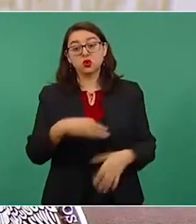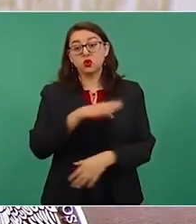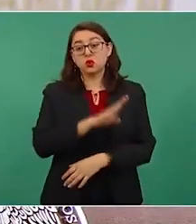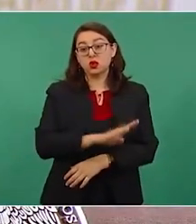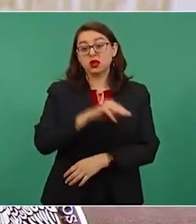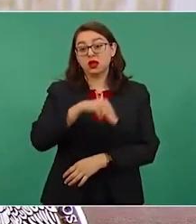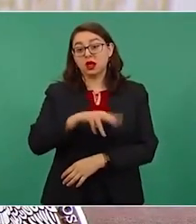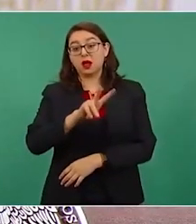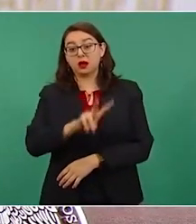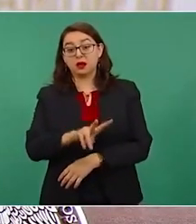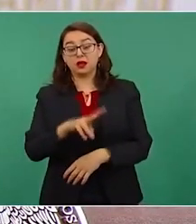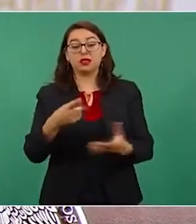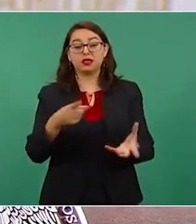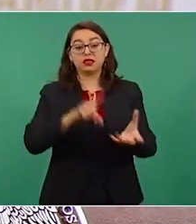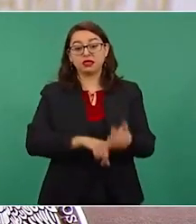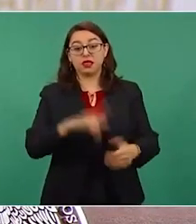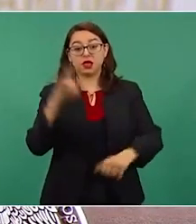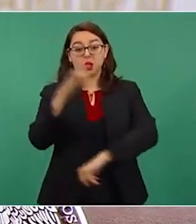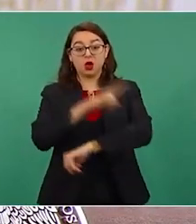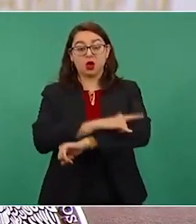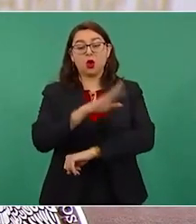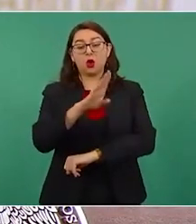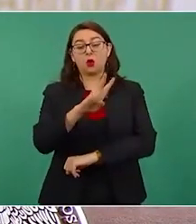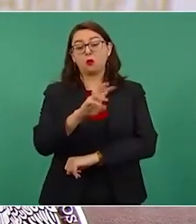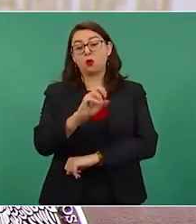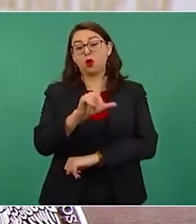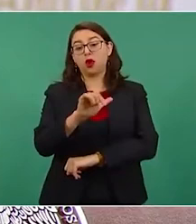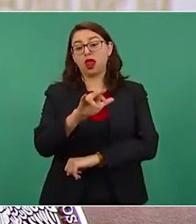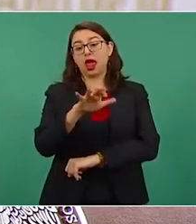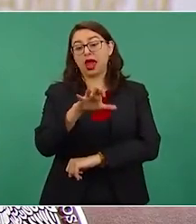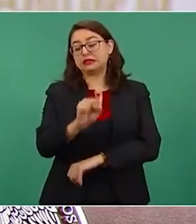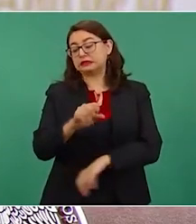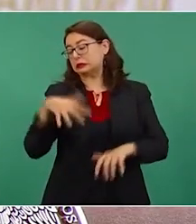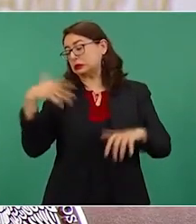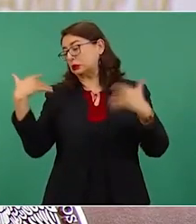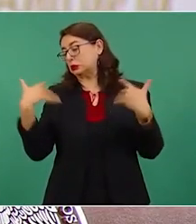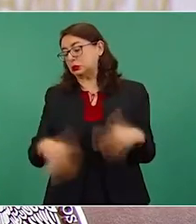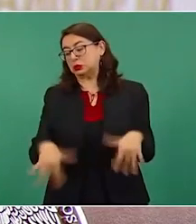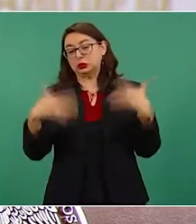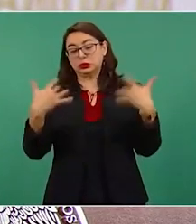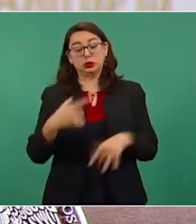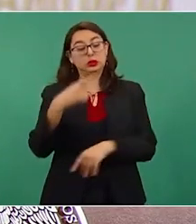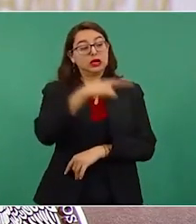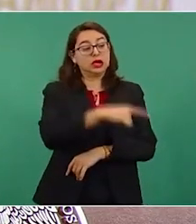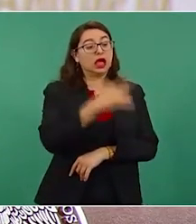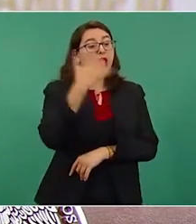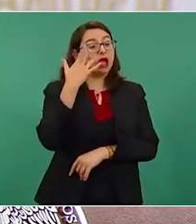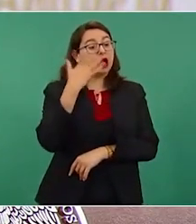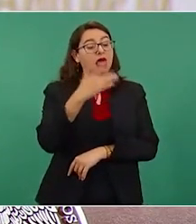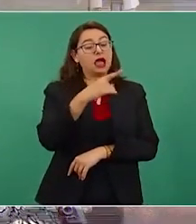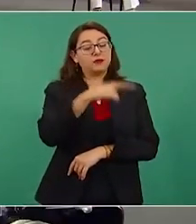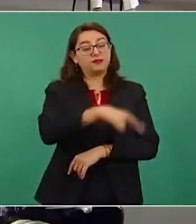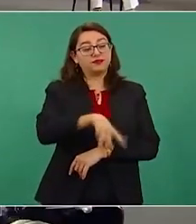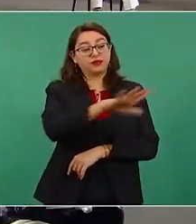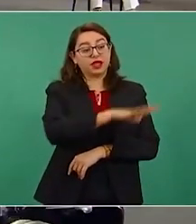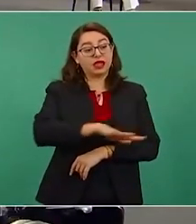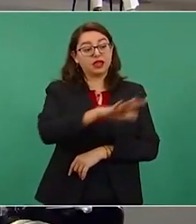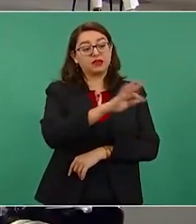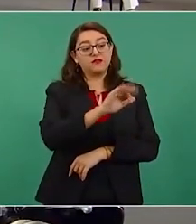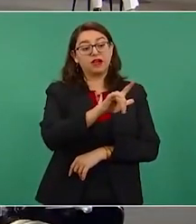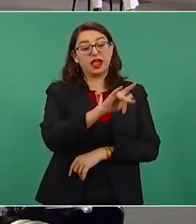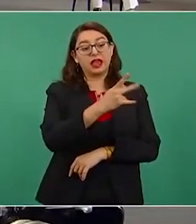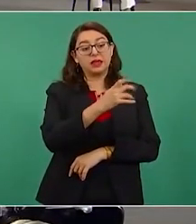de la compañía Volaris habrían caído tras el anuncio de que volaría del Aeropuerto Internacional Felipe Ángeles